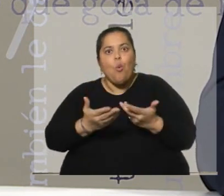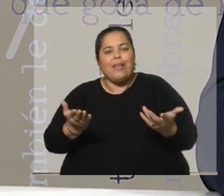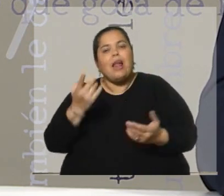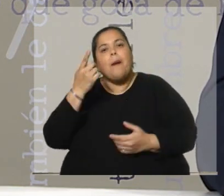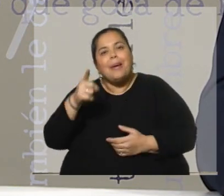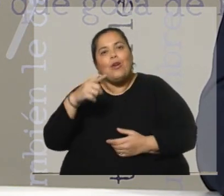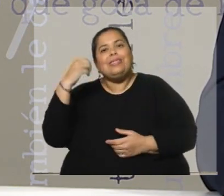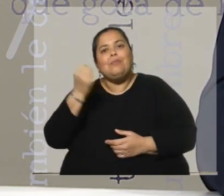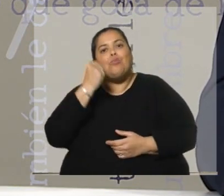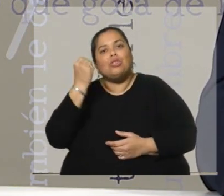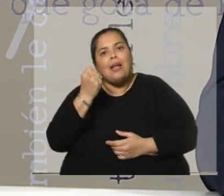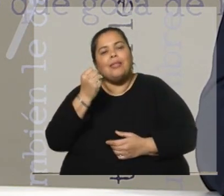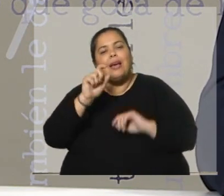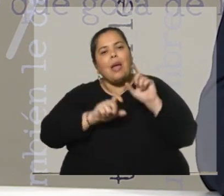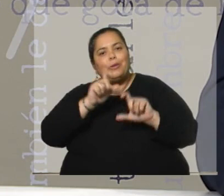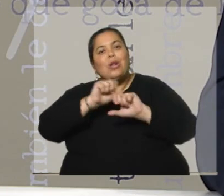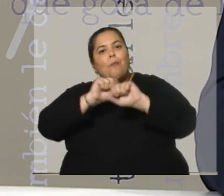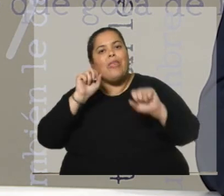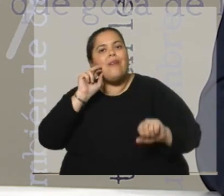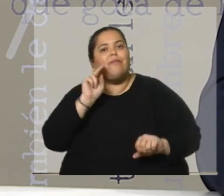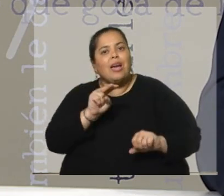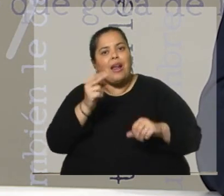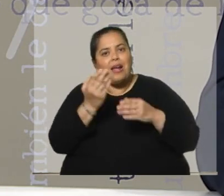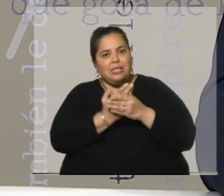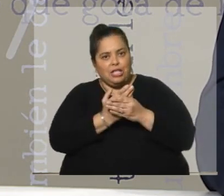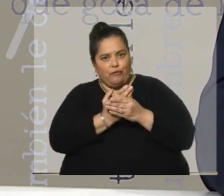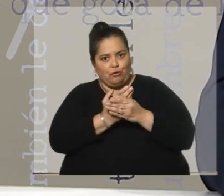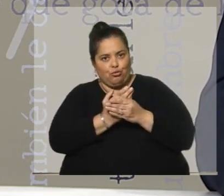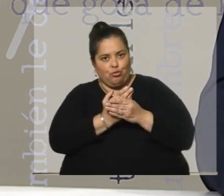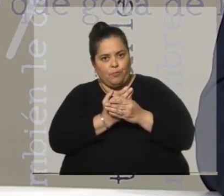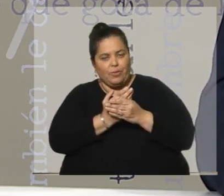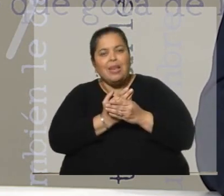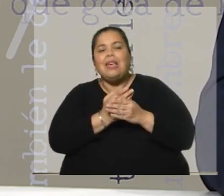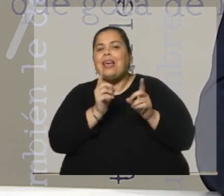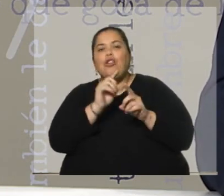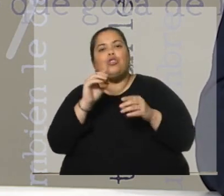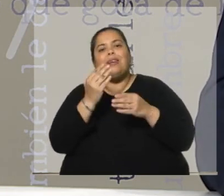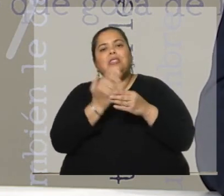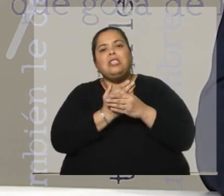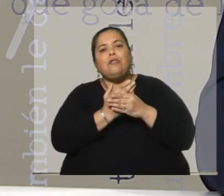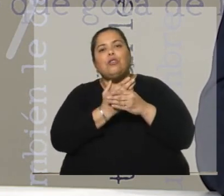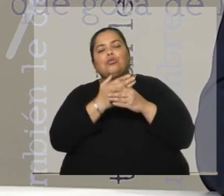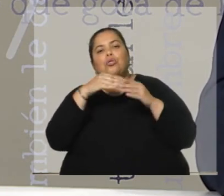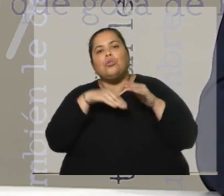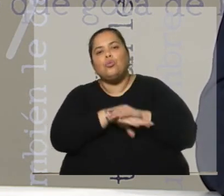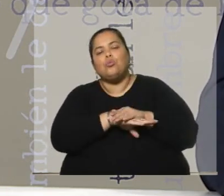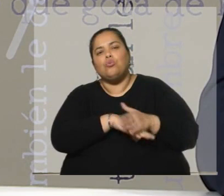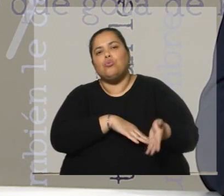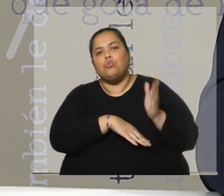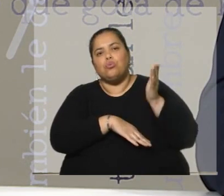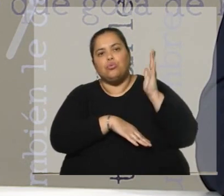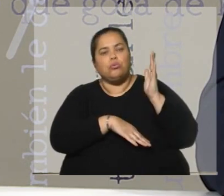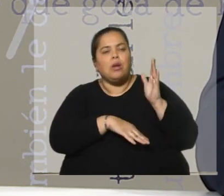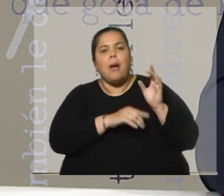gente tenga acceso a los archivos, y que los archivos no hayan quedado, no quedaran en manos de unos